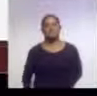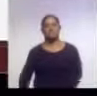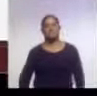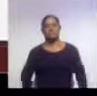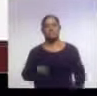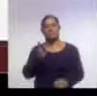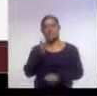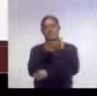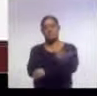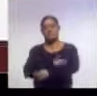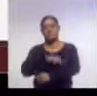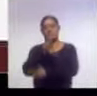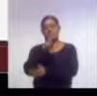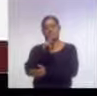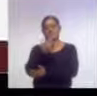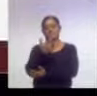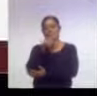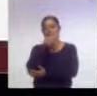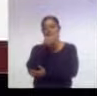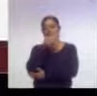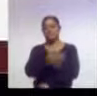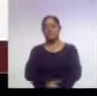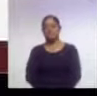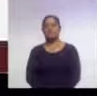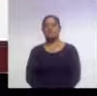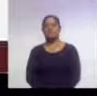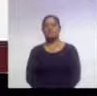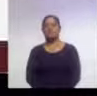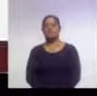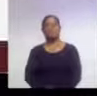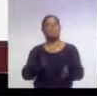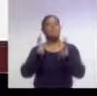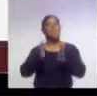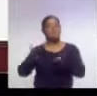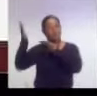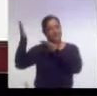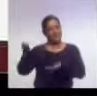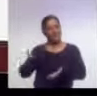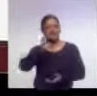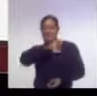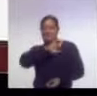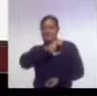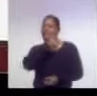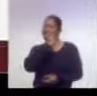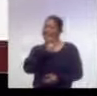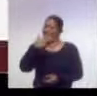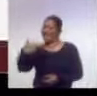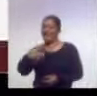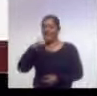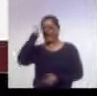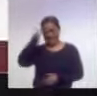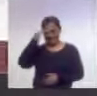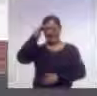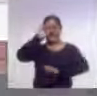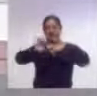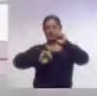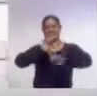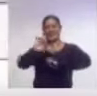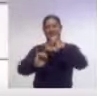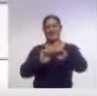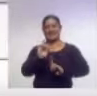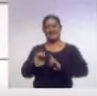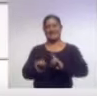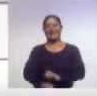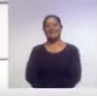Dos de la tarde con 38 minutos. Momento de recibir a mi querido Pepe Hernández, el señor de los